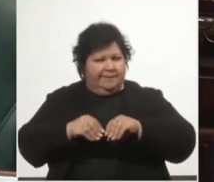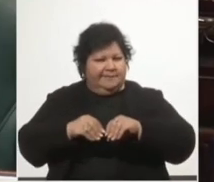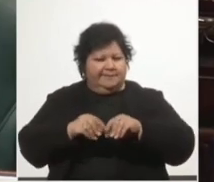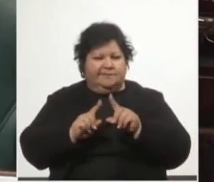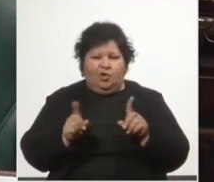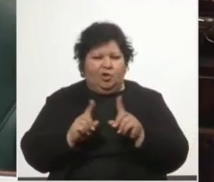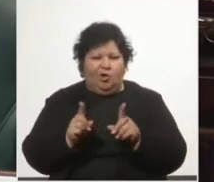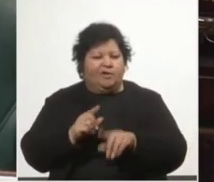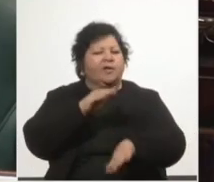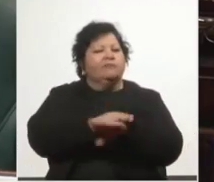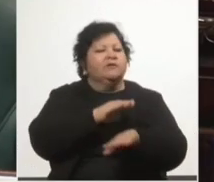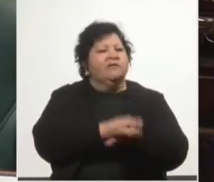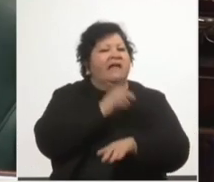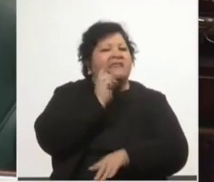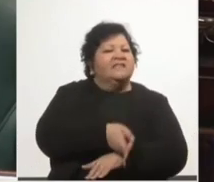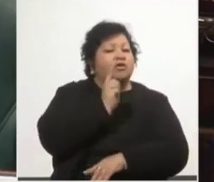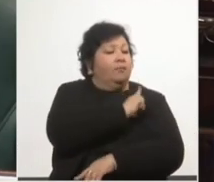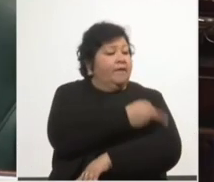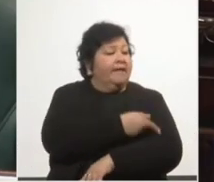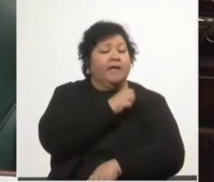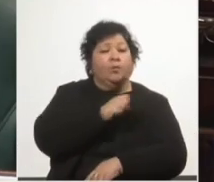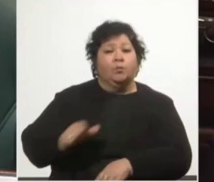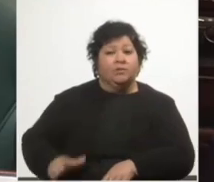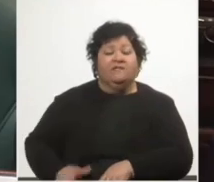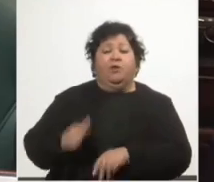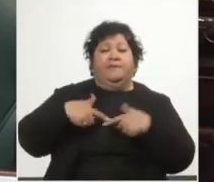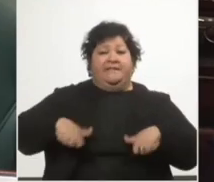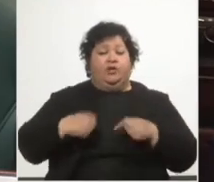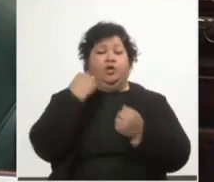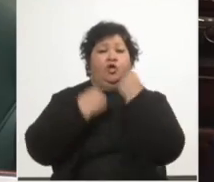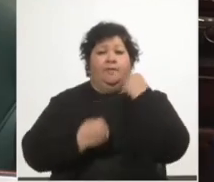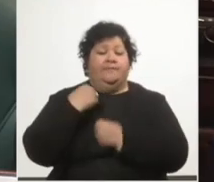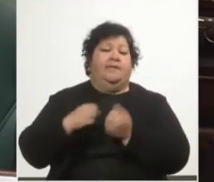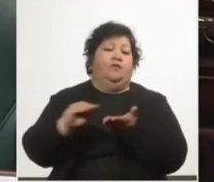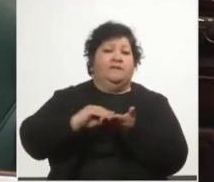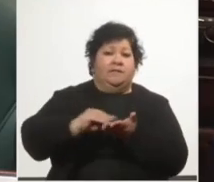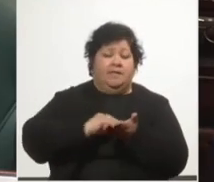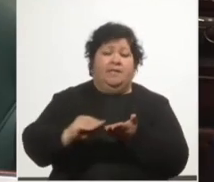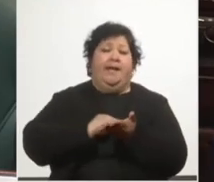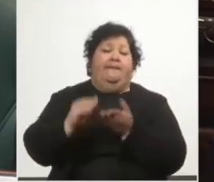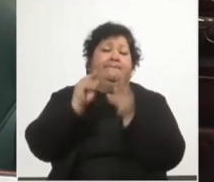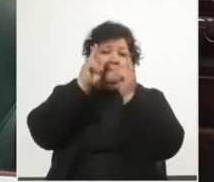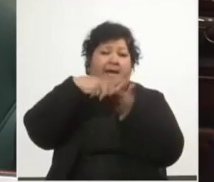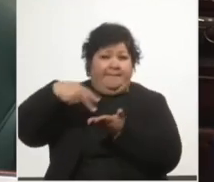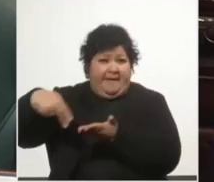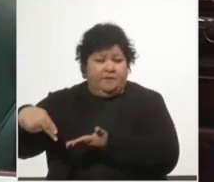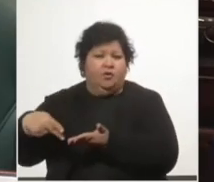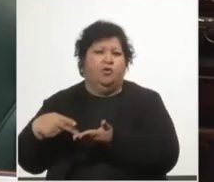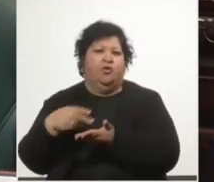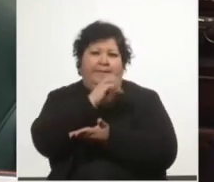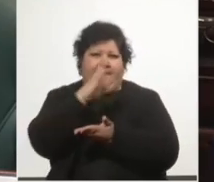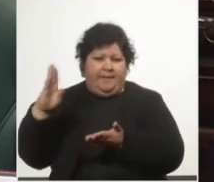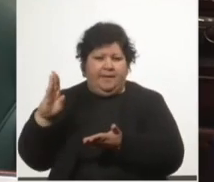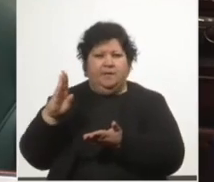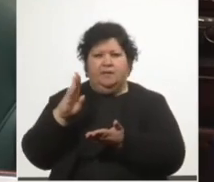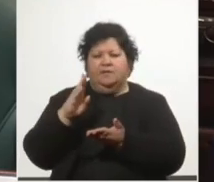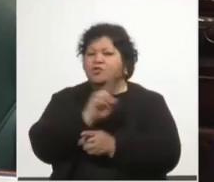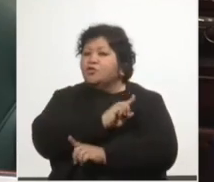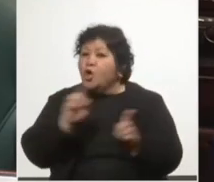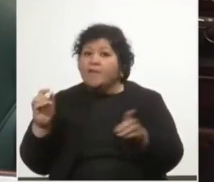de las decisiones del Poder Ejecutivo, del Ministerio de Economía, de la Oficina de Planeamiento, no del Instituto de Colonización.